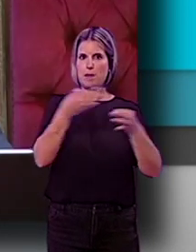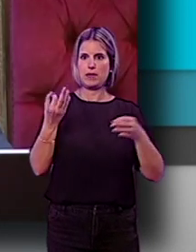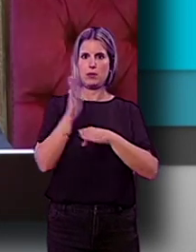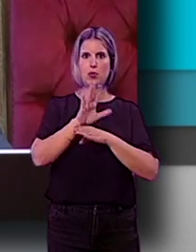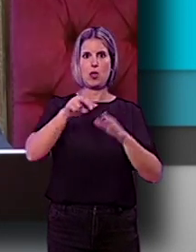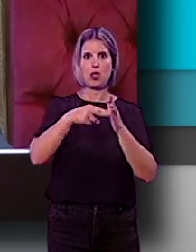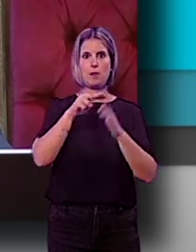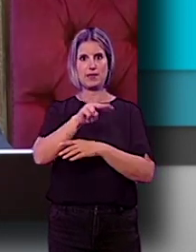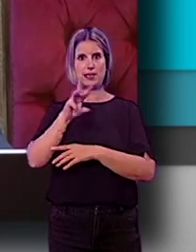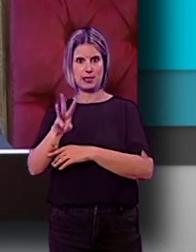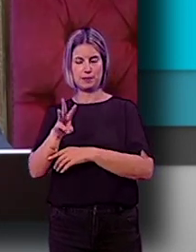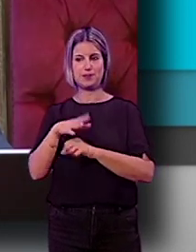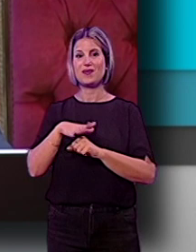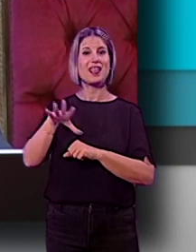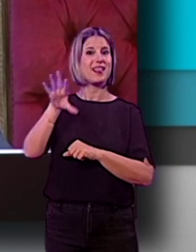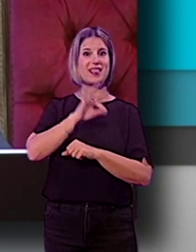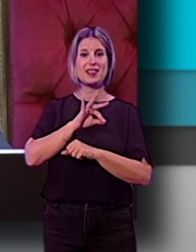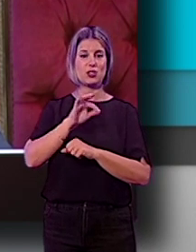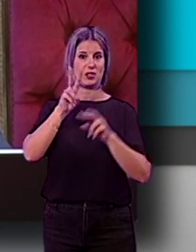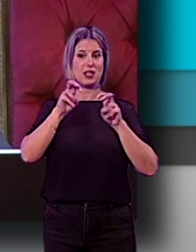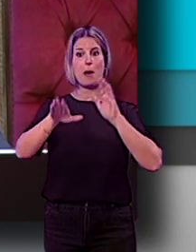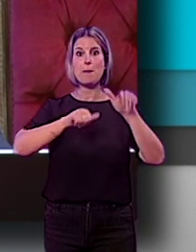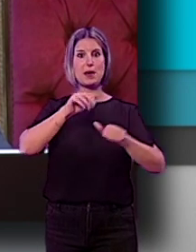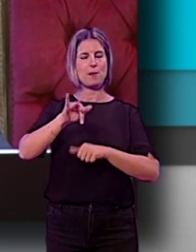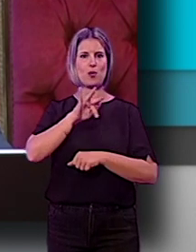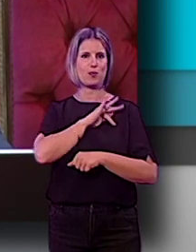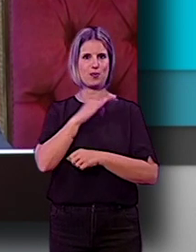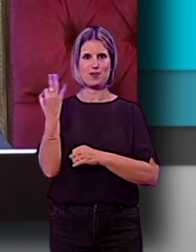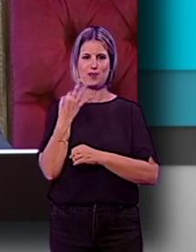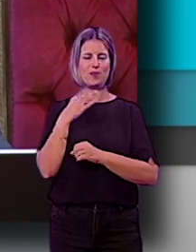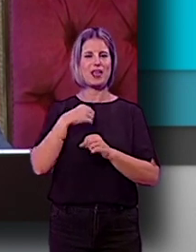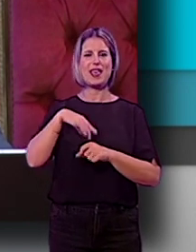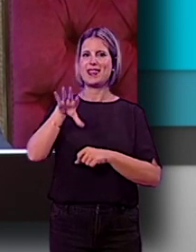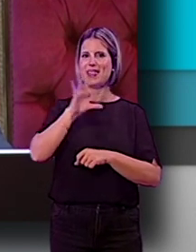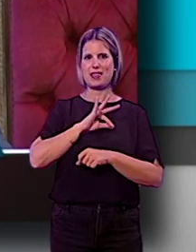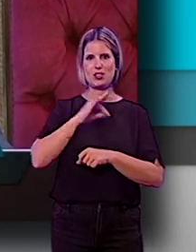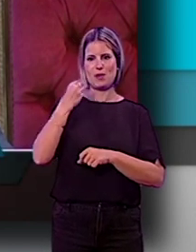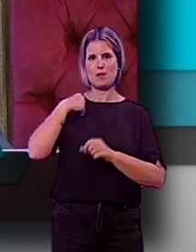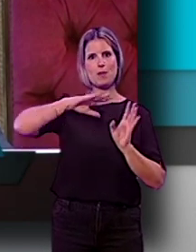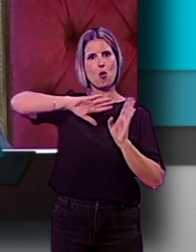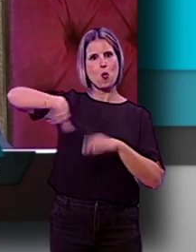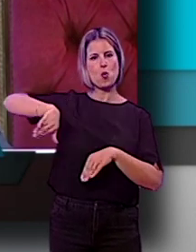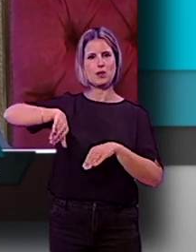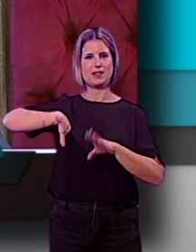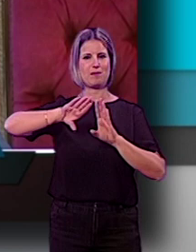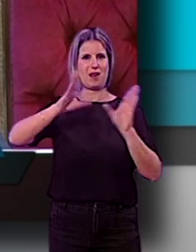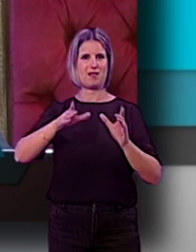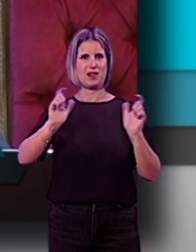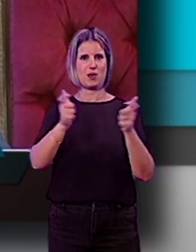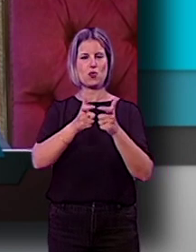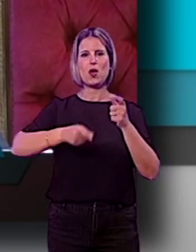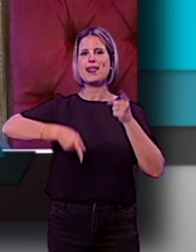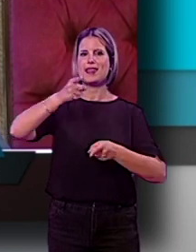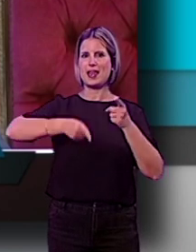La decisión que se ha tomado para la convocatoria de estos premios es la decisión que se tomó en la última mesa de dirección de los